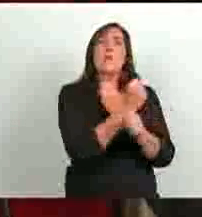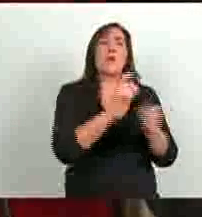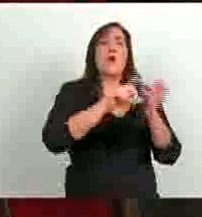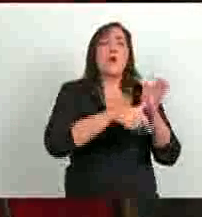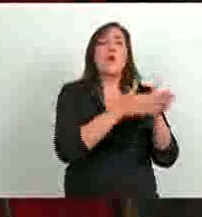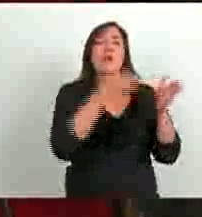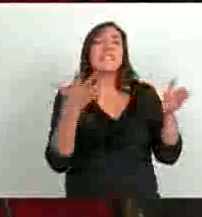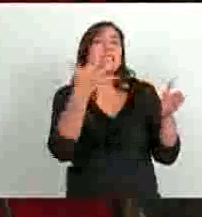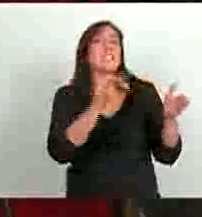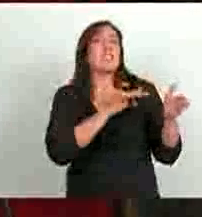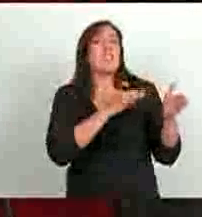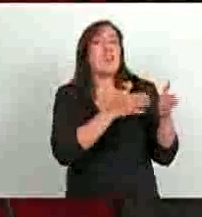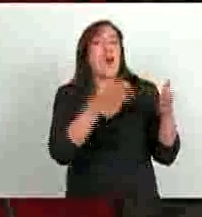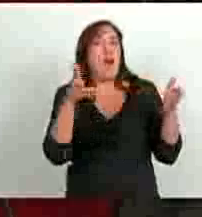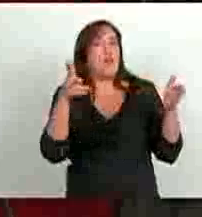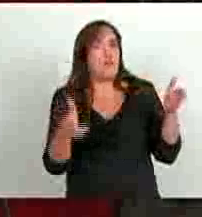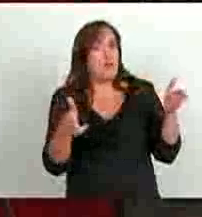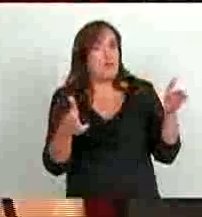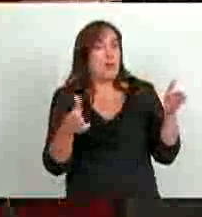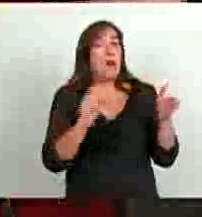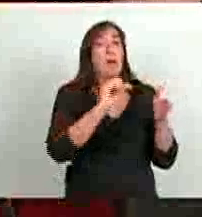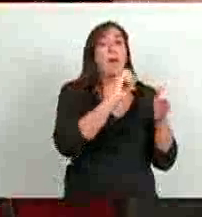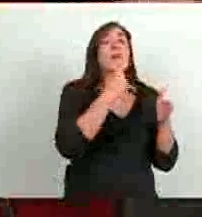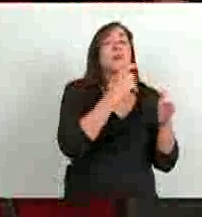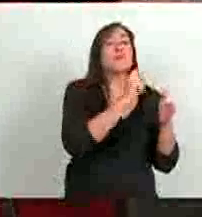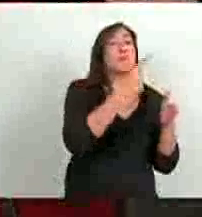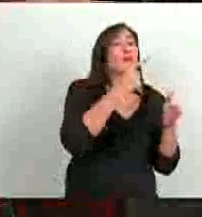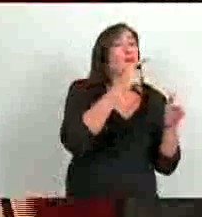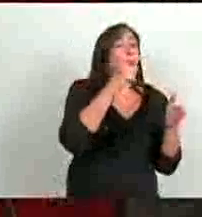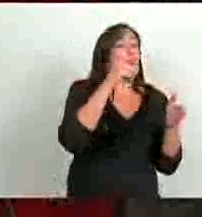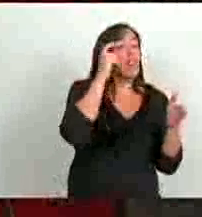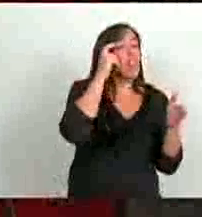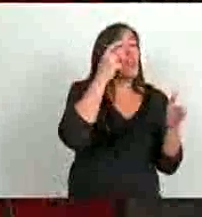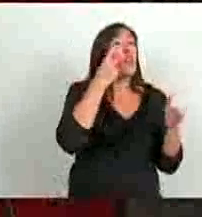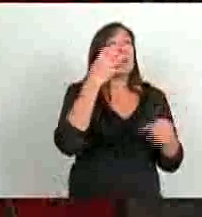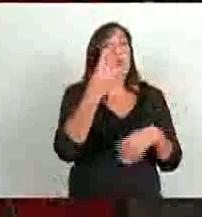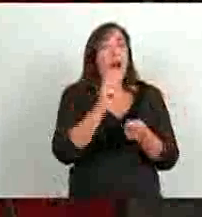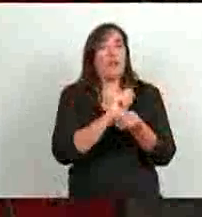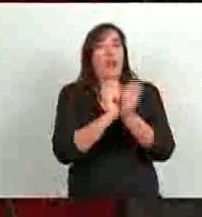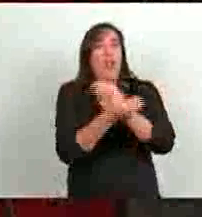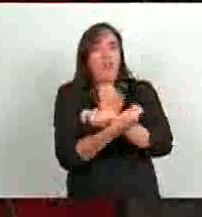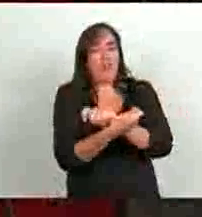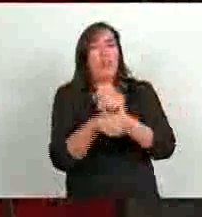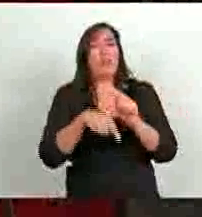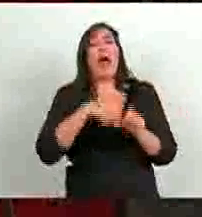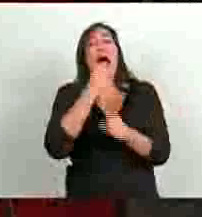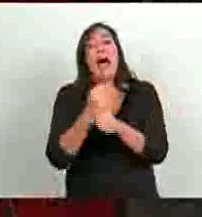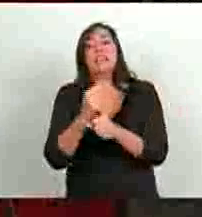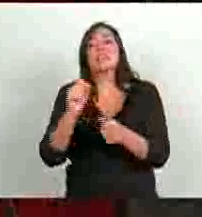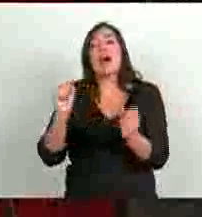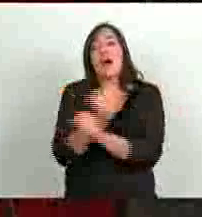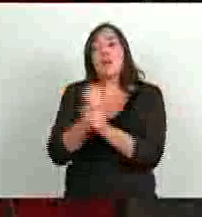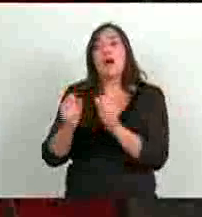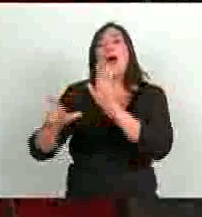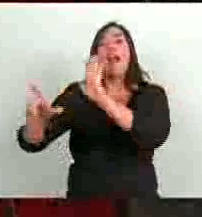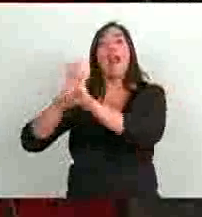5 años. Desde el 1 de enero del 2004, decía, cuando la reformamos, hasta la aprobación de una ley de financiamiento